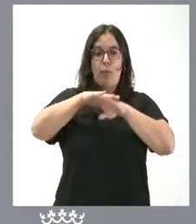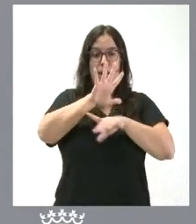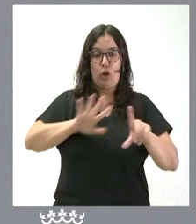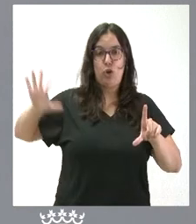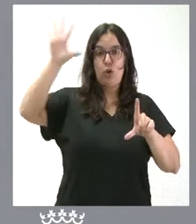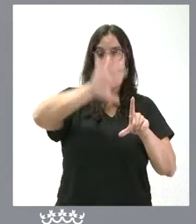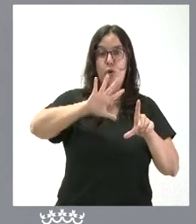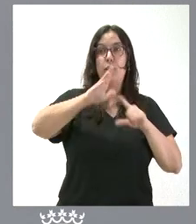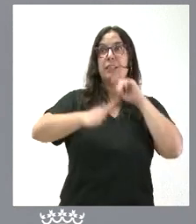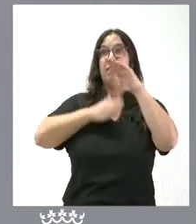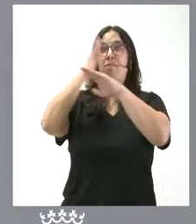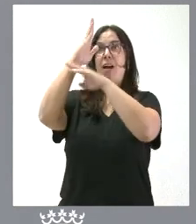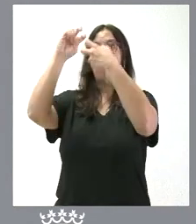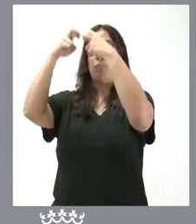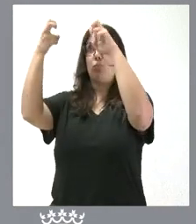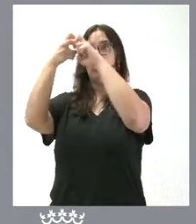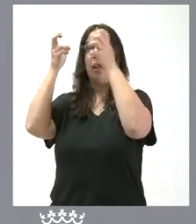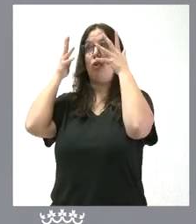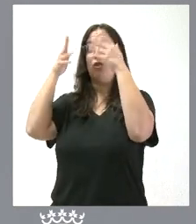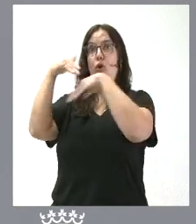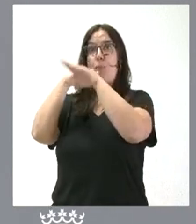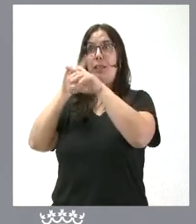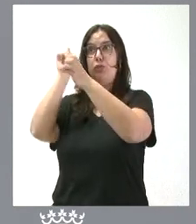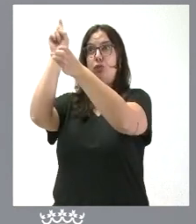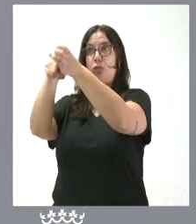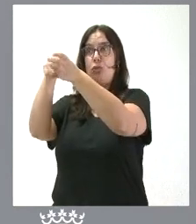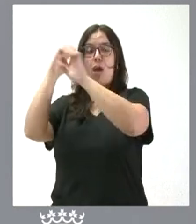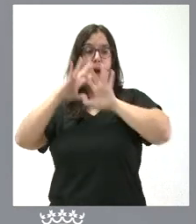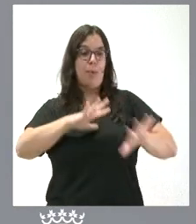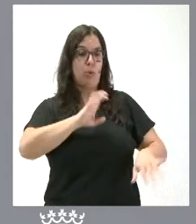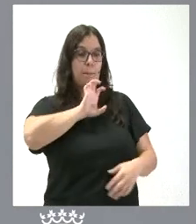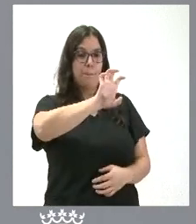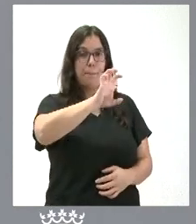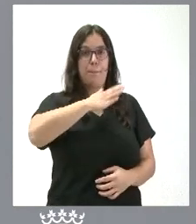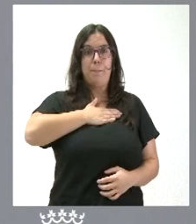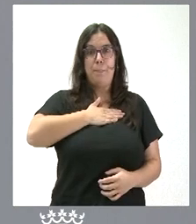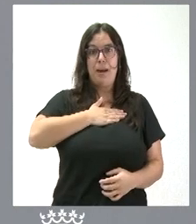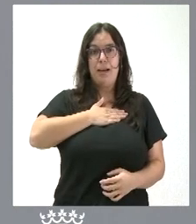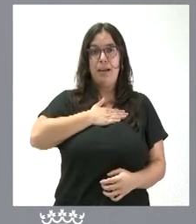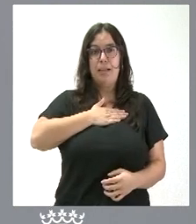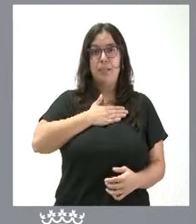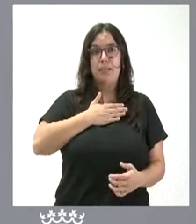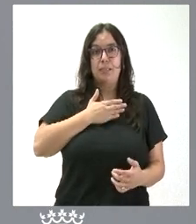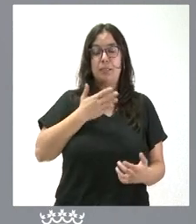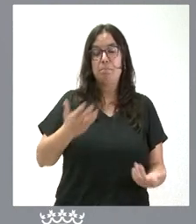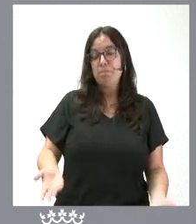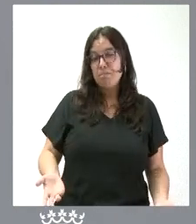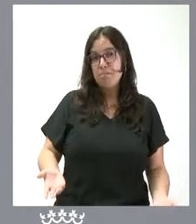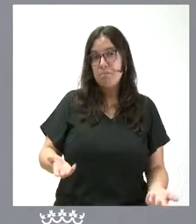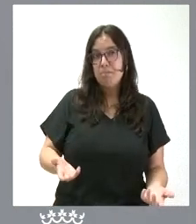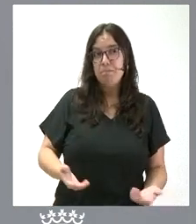países de la Unión Europea que cuando se reúnen para un consejo de ministros de la Unión Europea están abandonando su comunidad autónoma o su país.